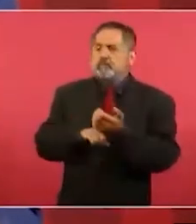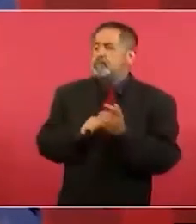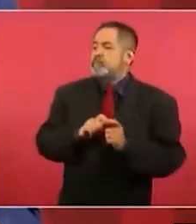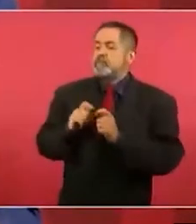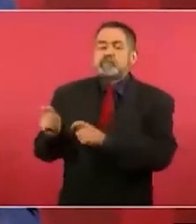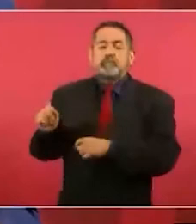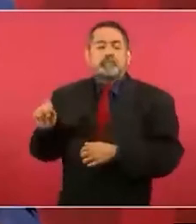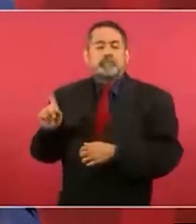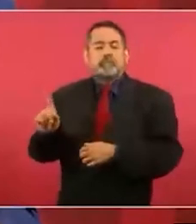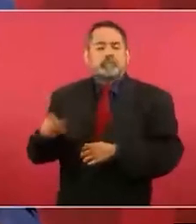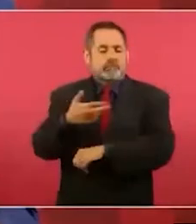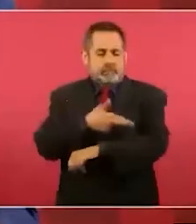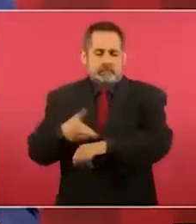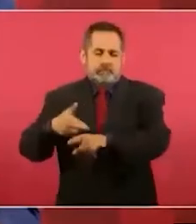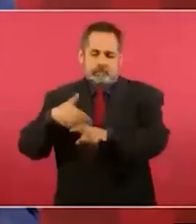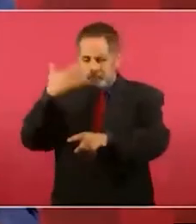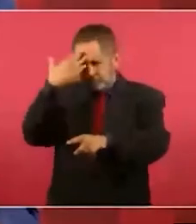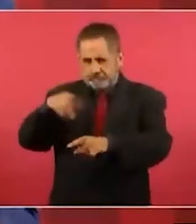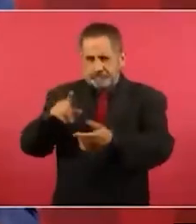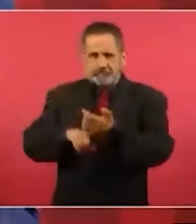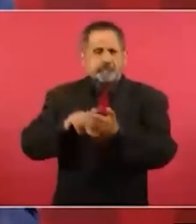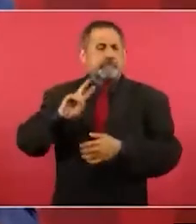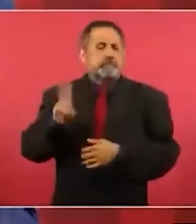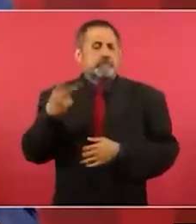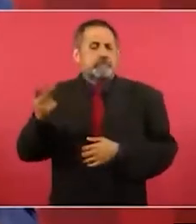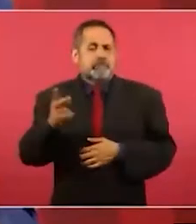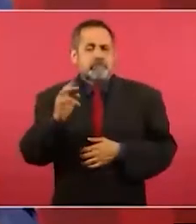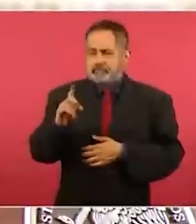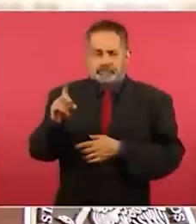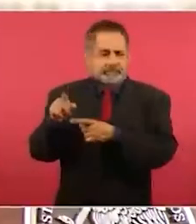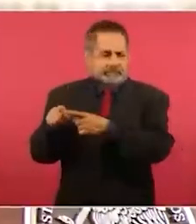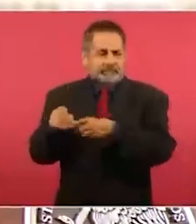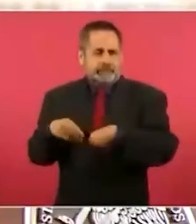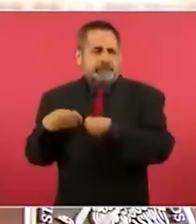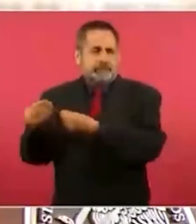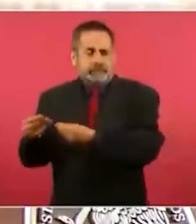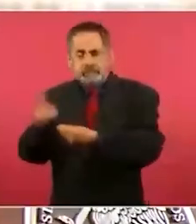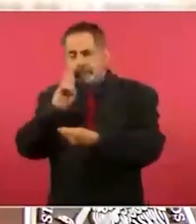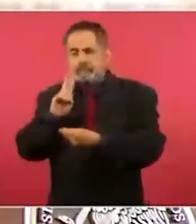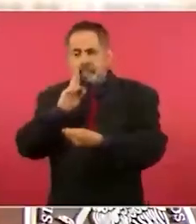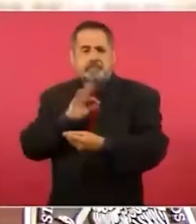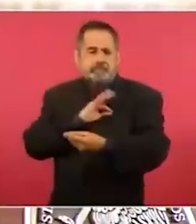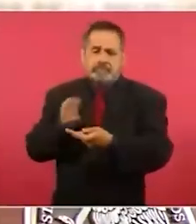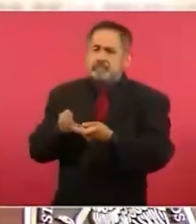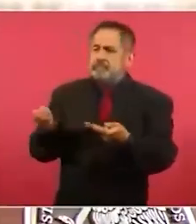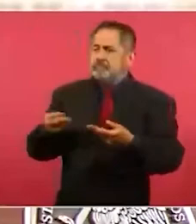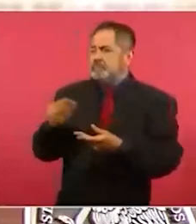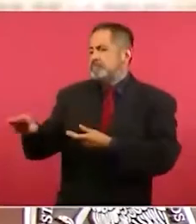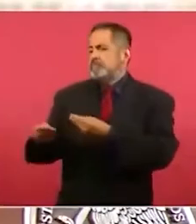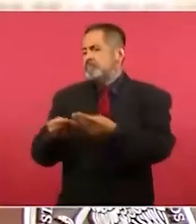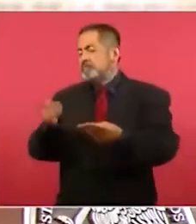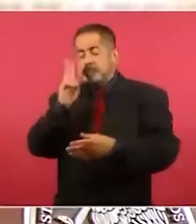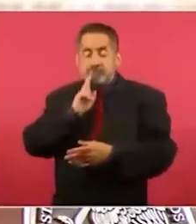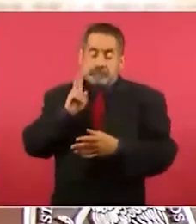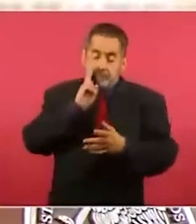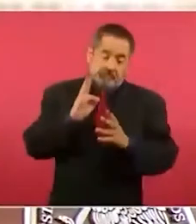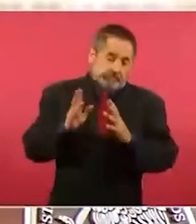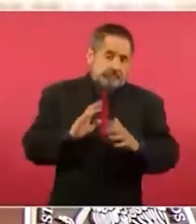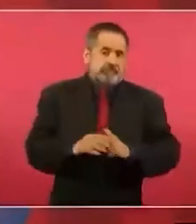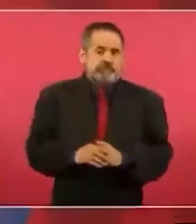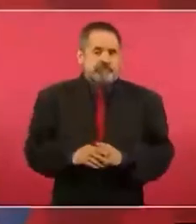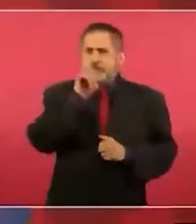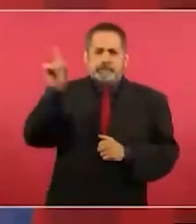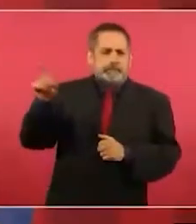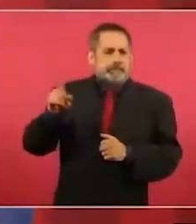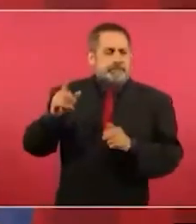El mecanismo De devolverle Al pueblo Lo robado Se pueden Entregar Las tierras Ahora